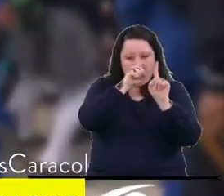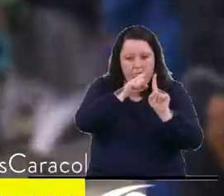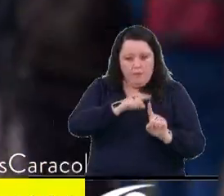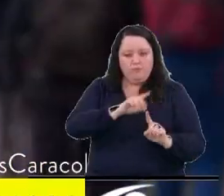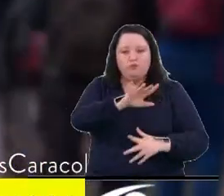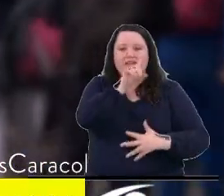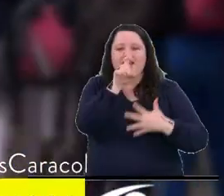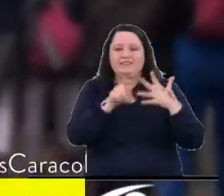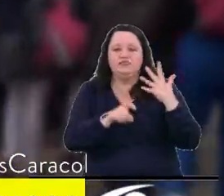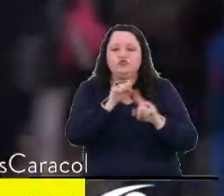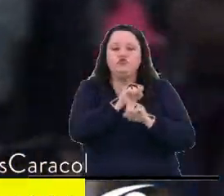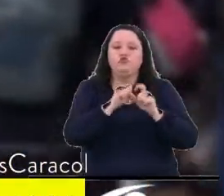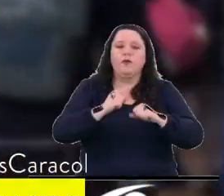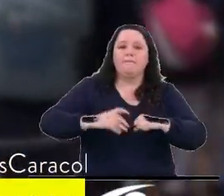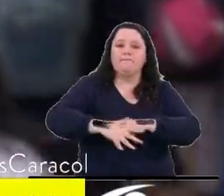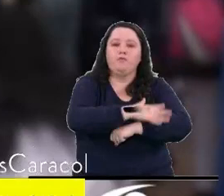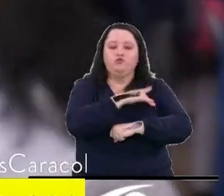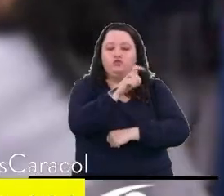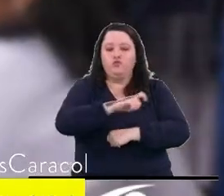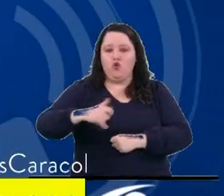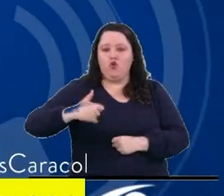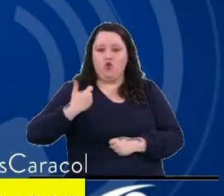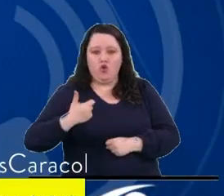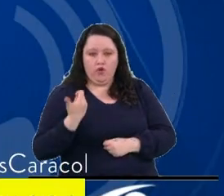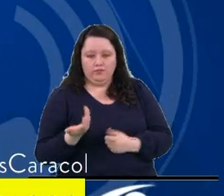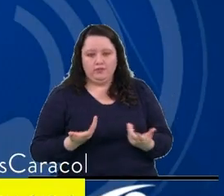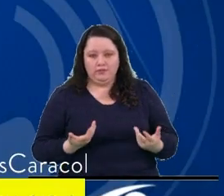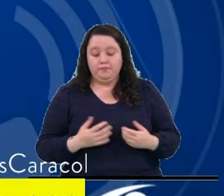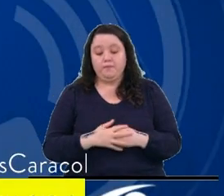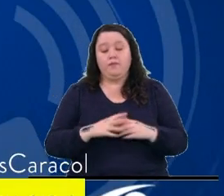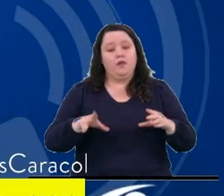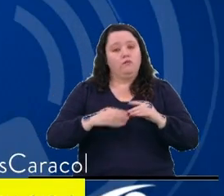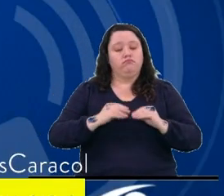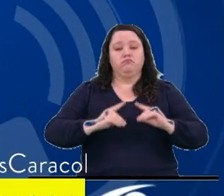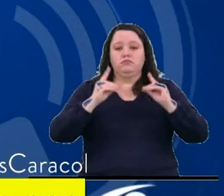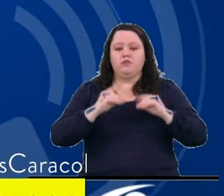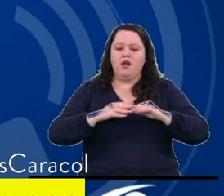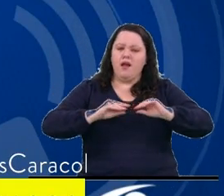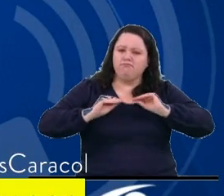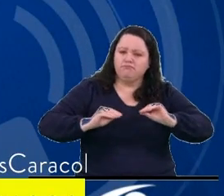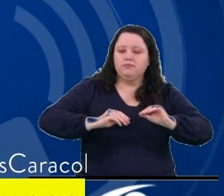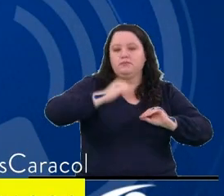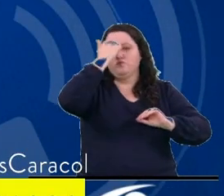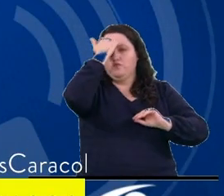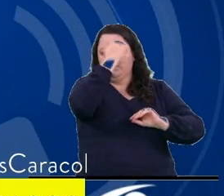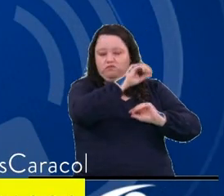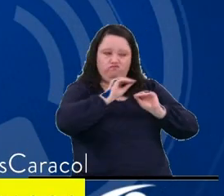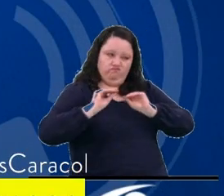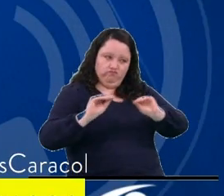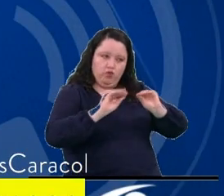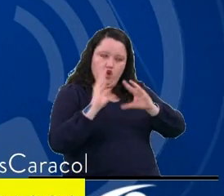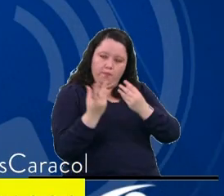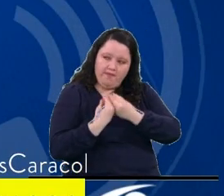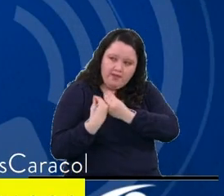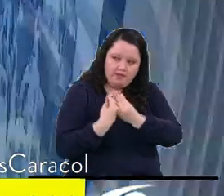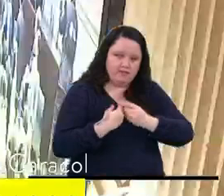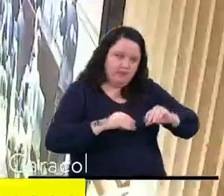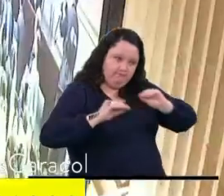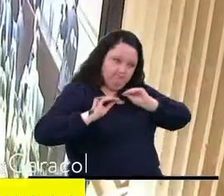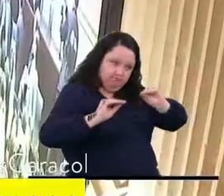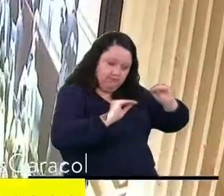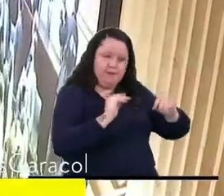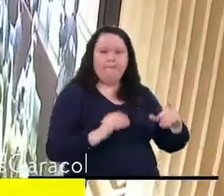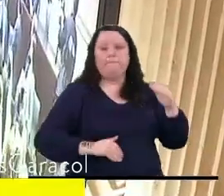necesidades socioemocionales de nuestros jóvenes. Decididamente en la capacitación de los docentes en estos temas de convivencia, empezar por ahí.